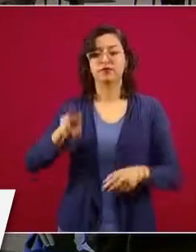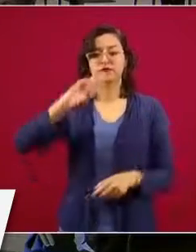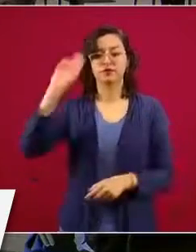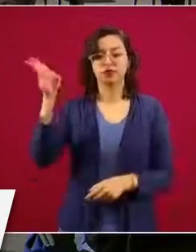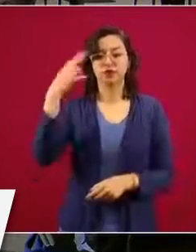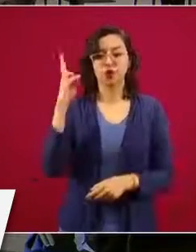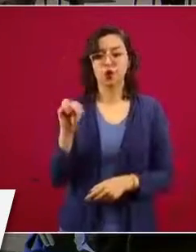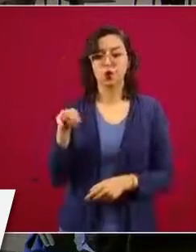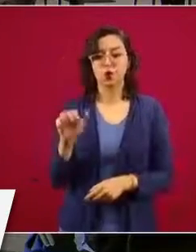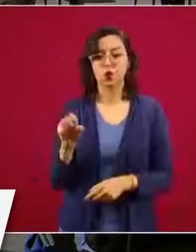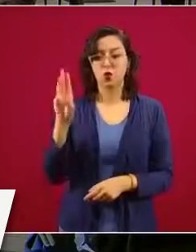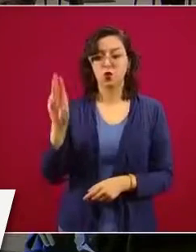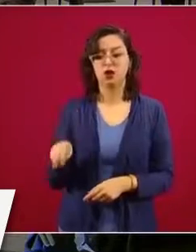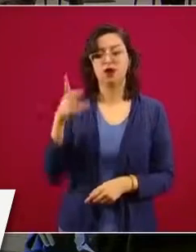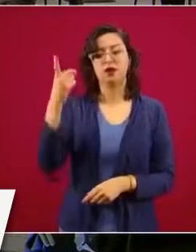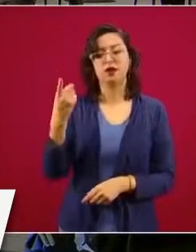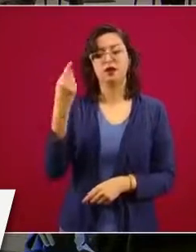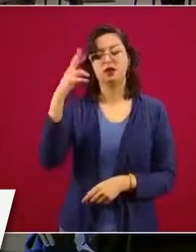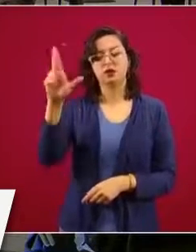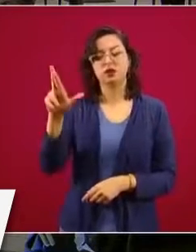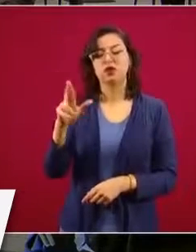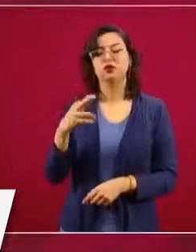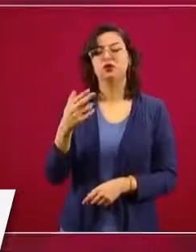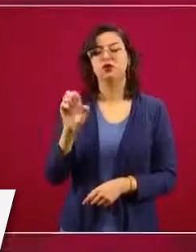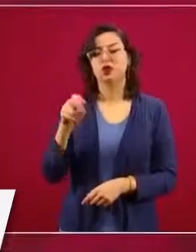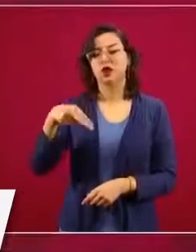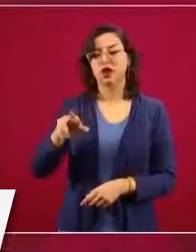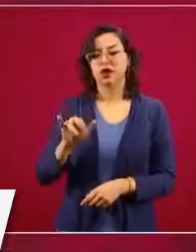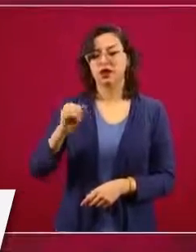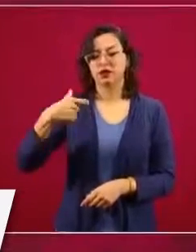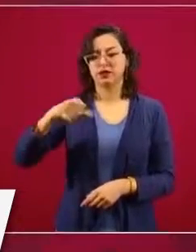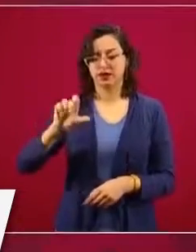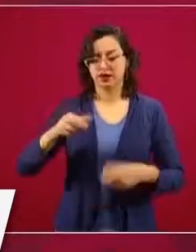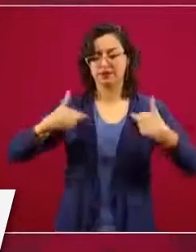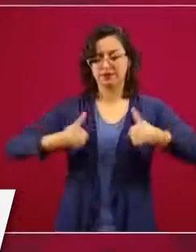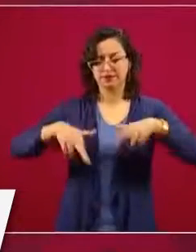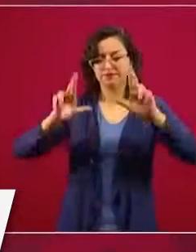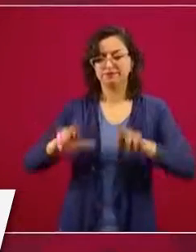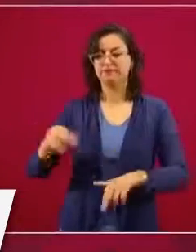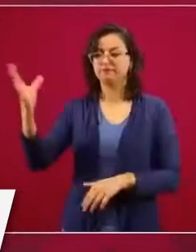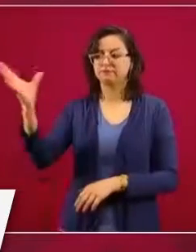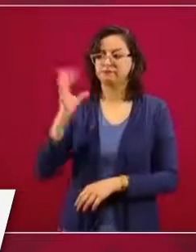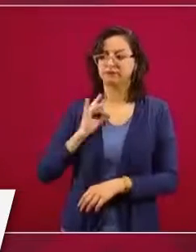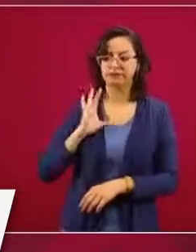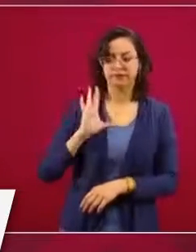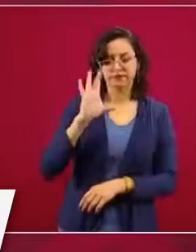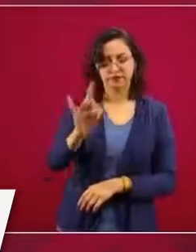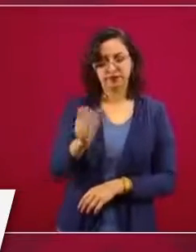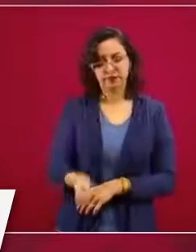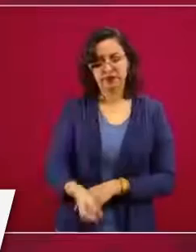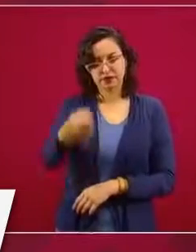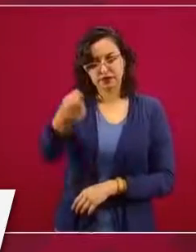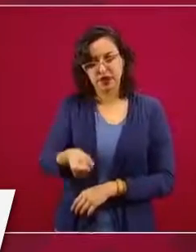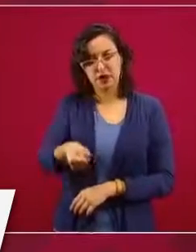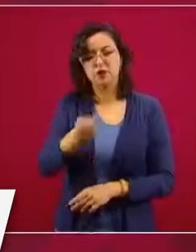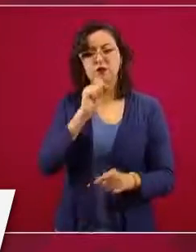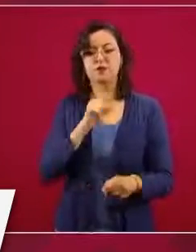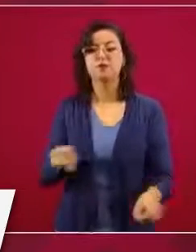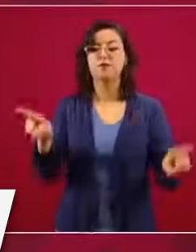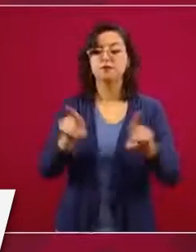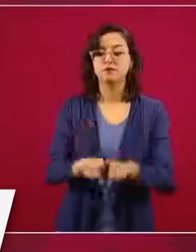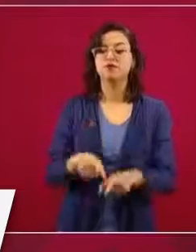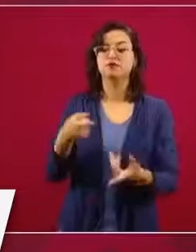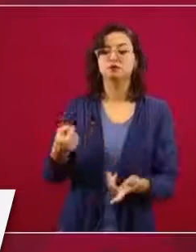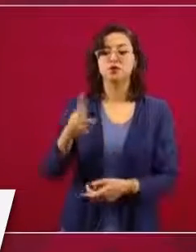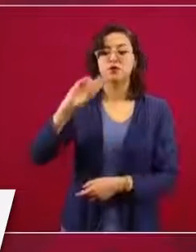quien la dirige, del doctor Enrique Graue, reciban un saludo y el agradecimiento de la Universidad Nacional, quien a través de la Facultad de